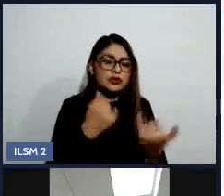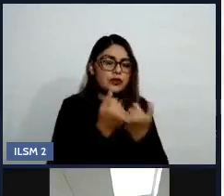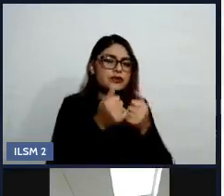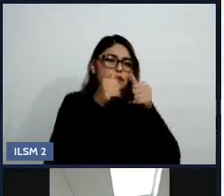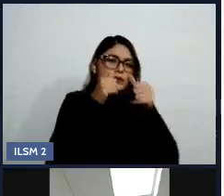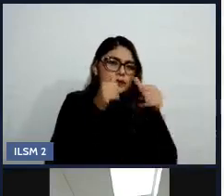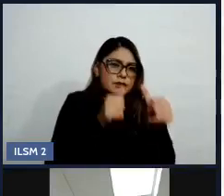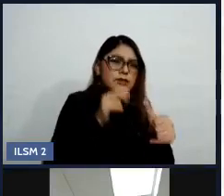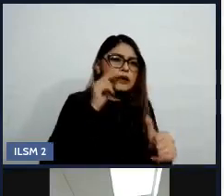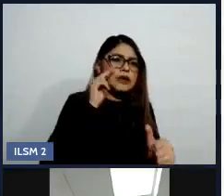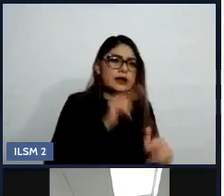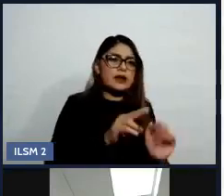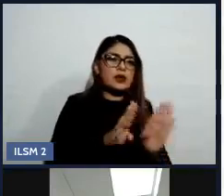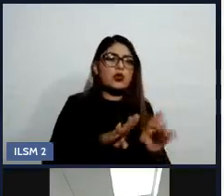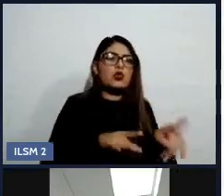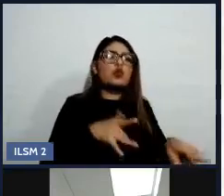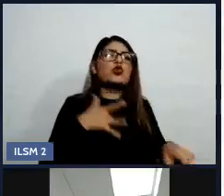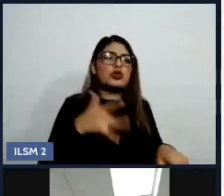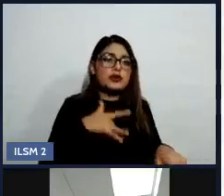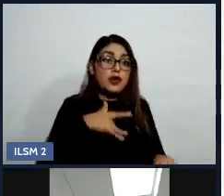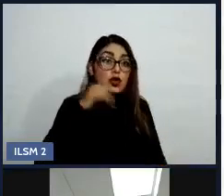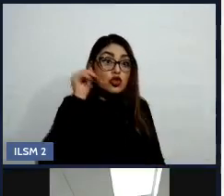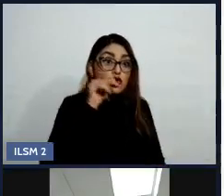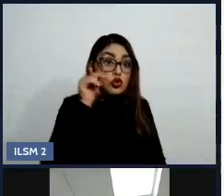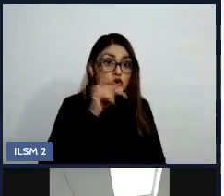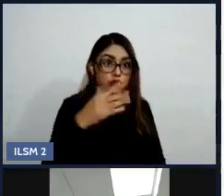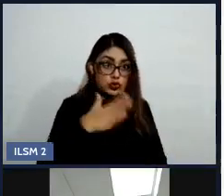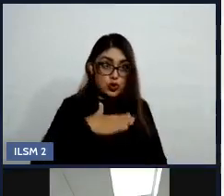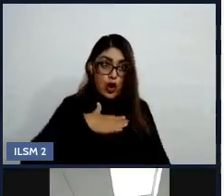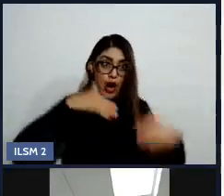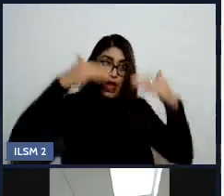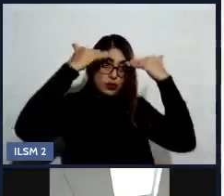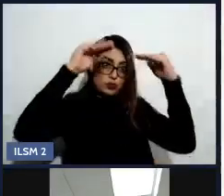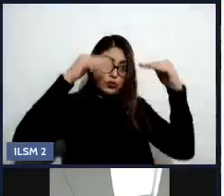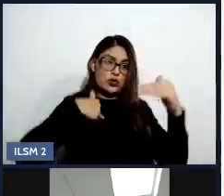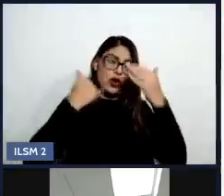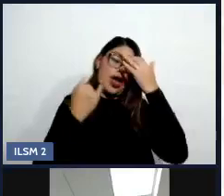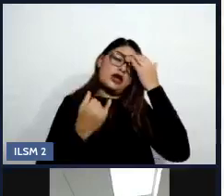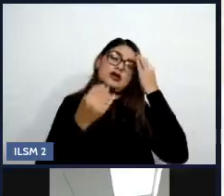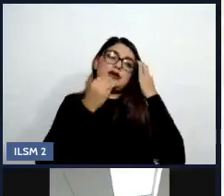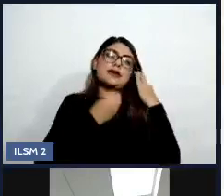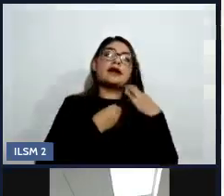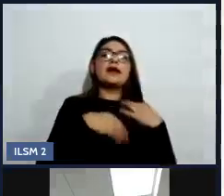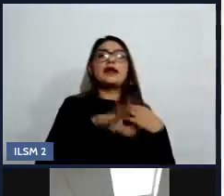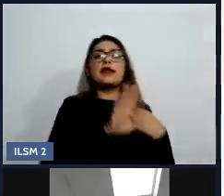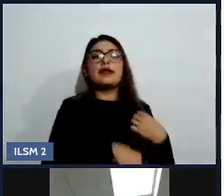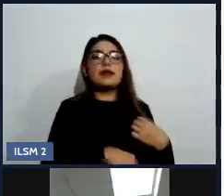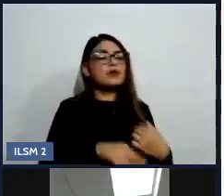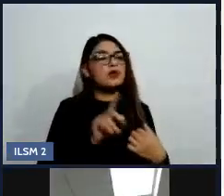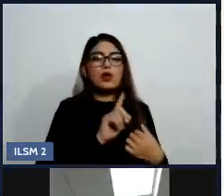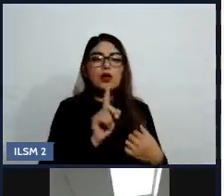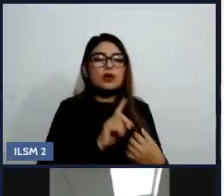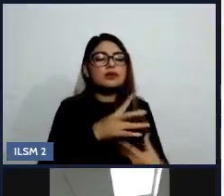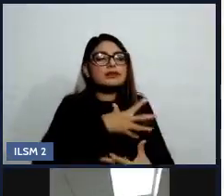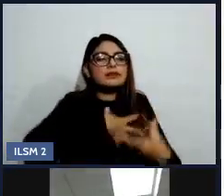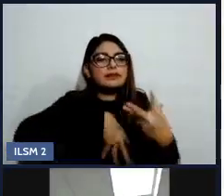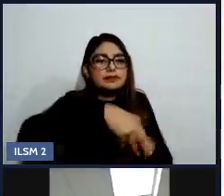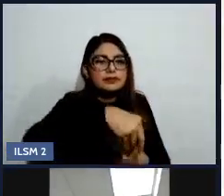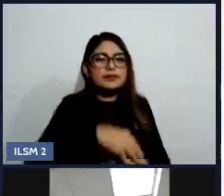como ella, no desde mis ojos de adulto. Ajá. Hay que promover la realización de actividades,